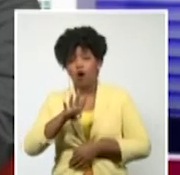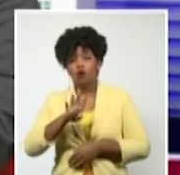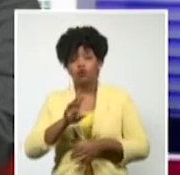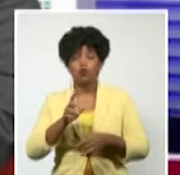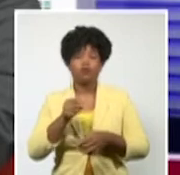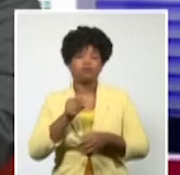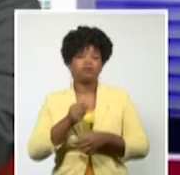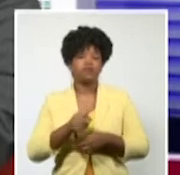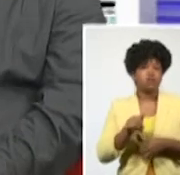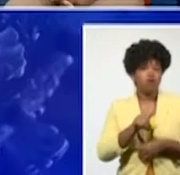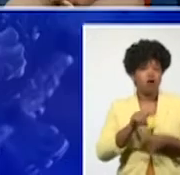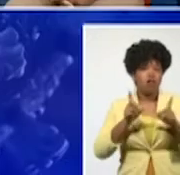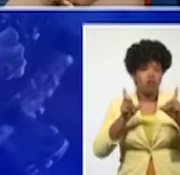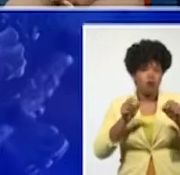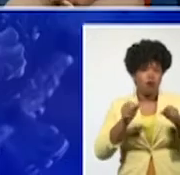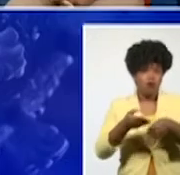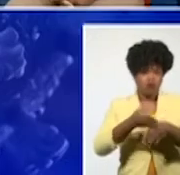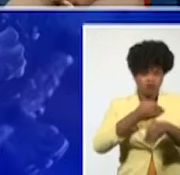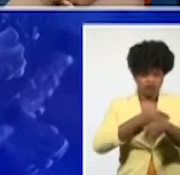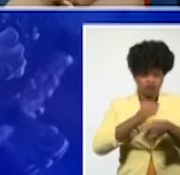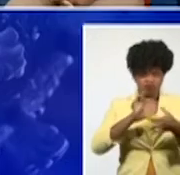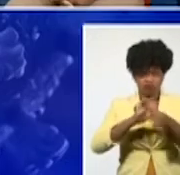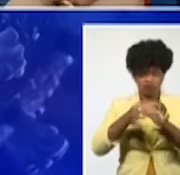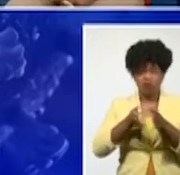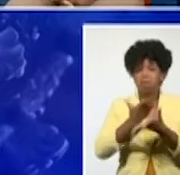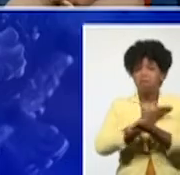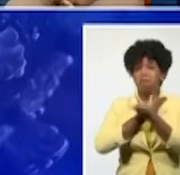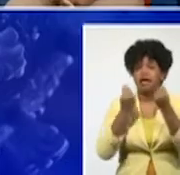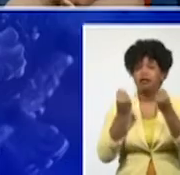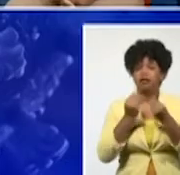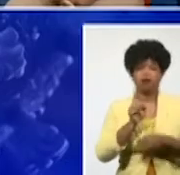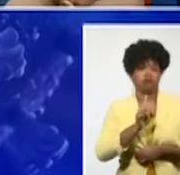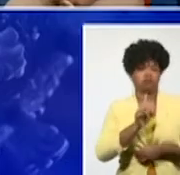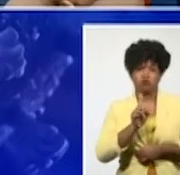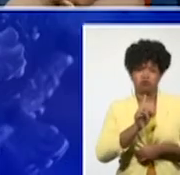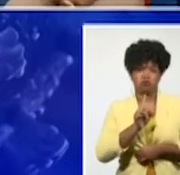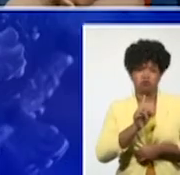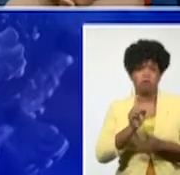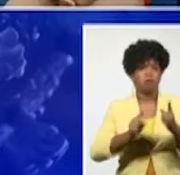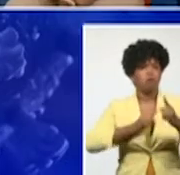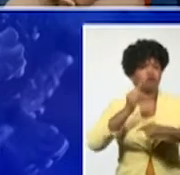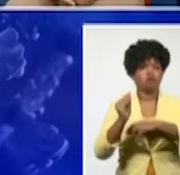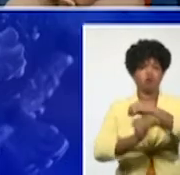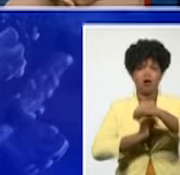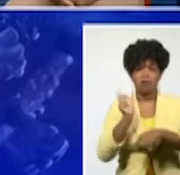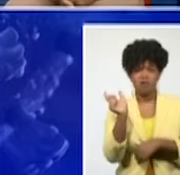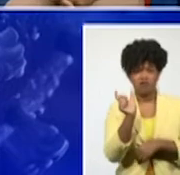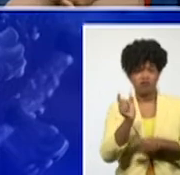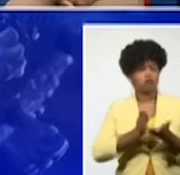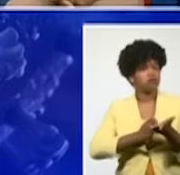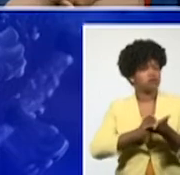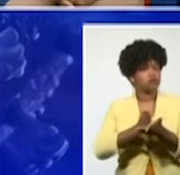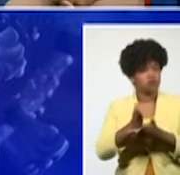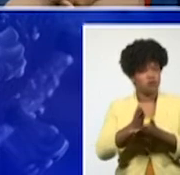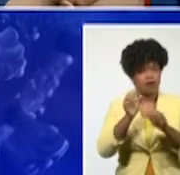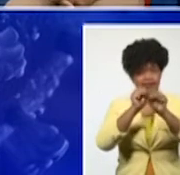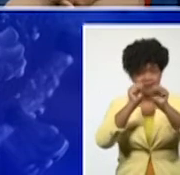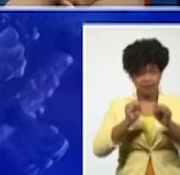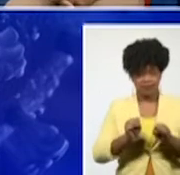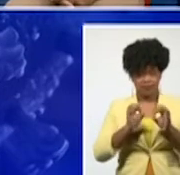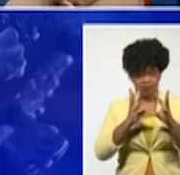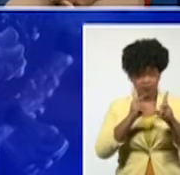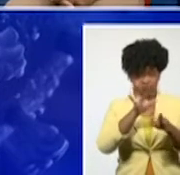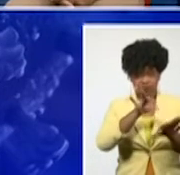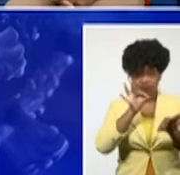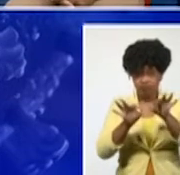No pierden esa clasificación, aunque sean para los Juegos del 2021. Que sean para los Juegos, se mantiene, el sistema de clasificación lo